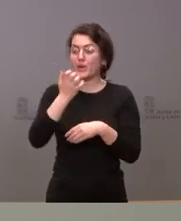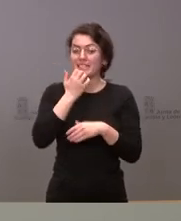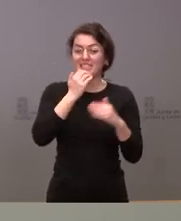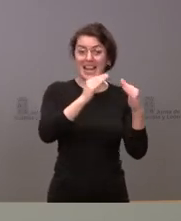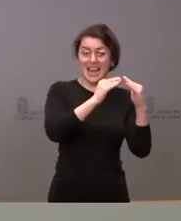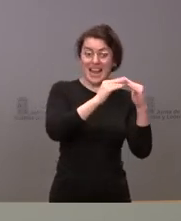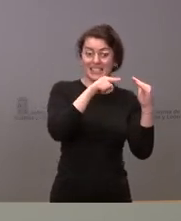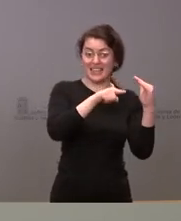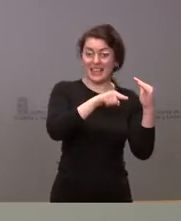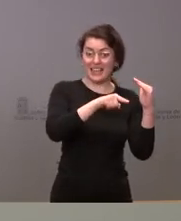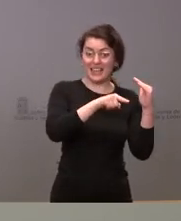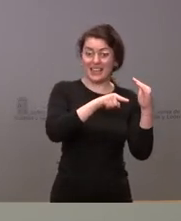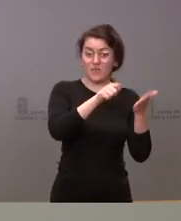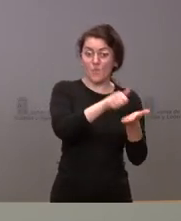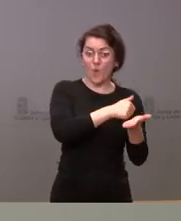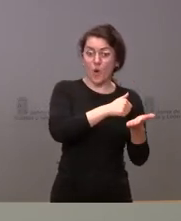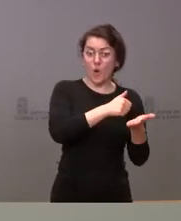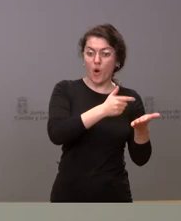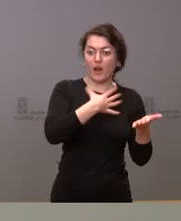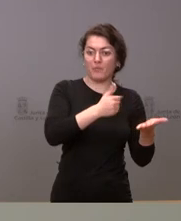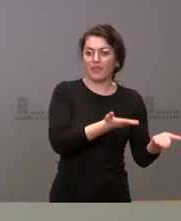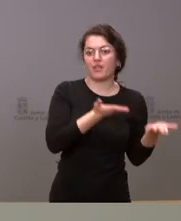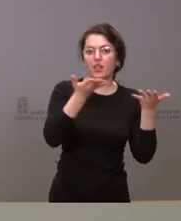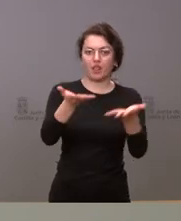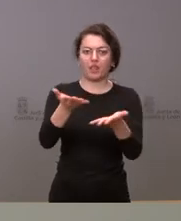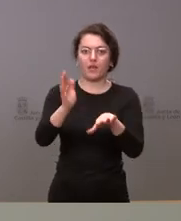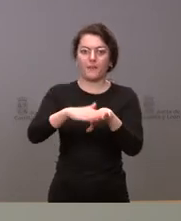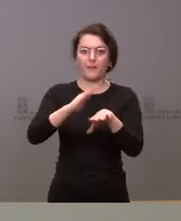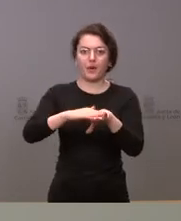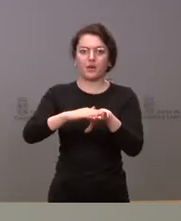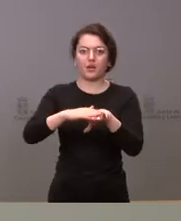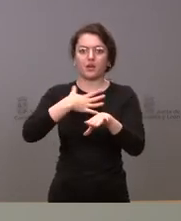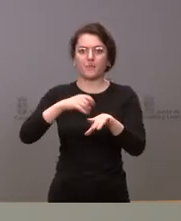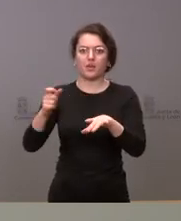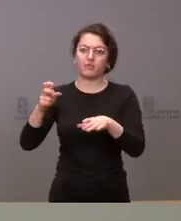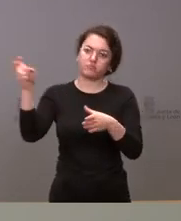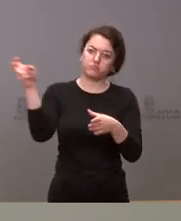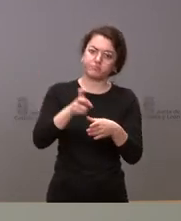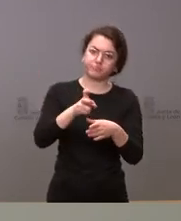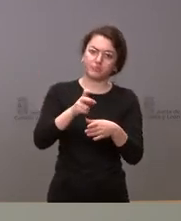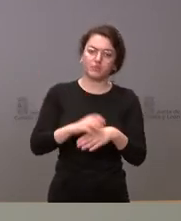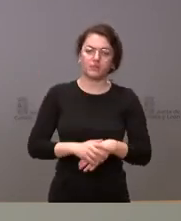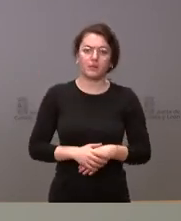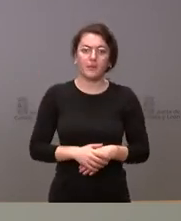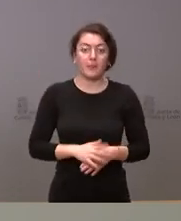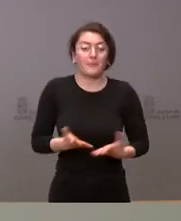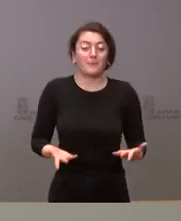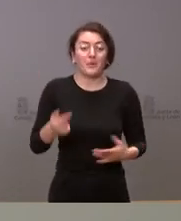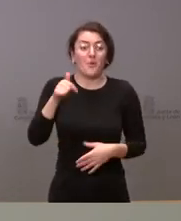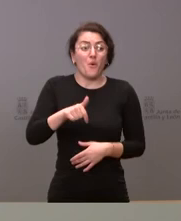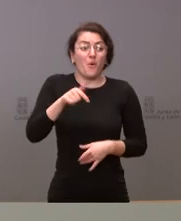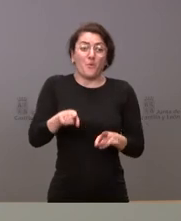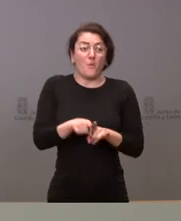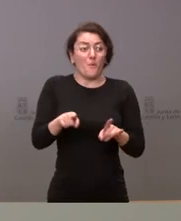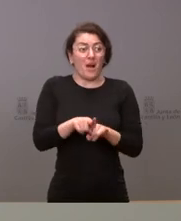sus propias viviendas donde ellos no residen en favor de estas personas y estas familias por tanto el principal problema hoy de integración no es